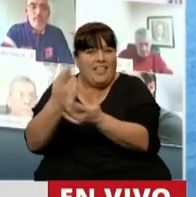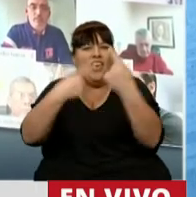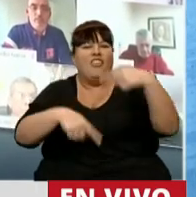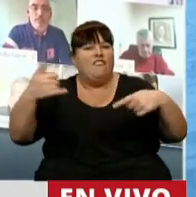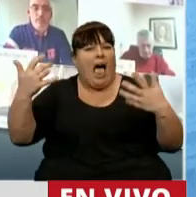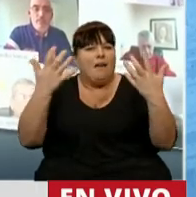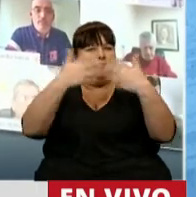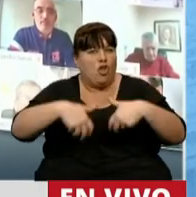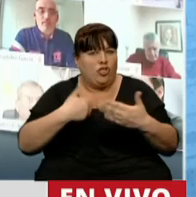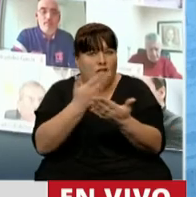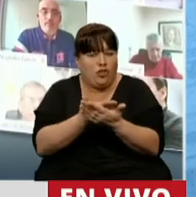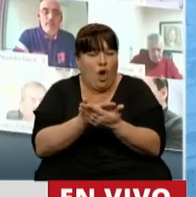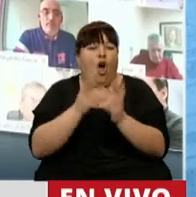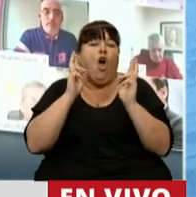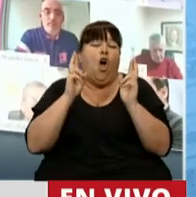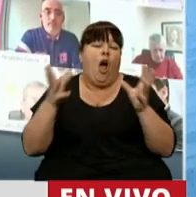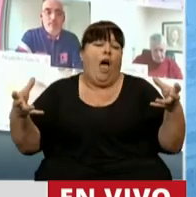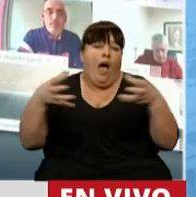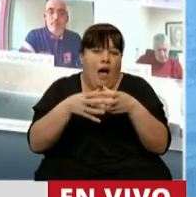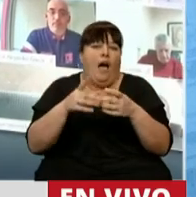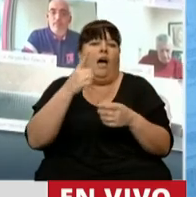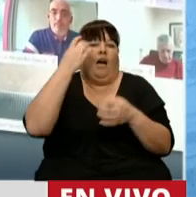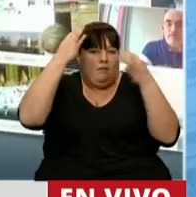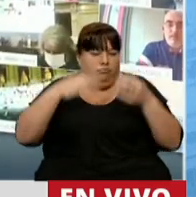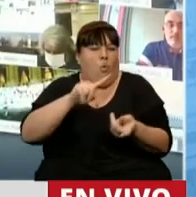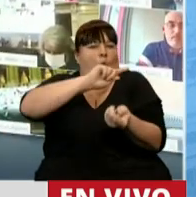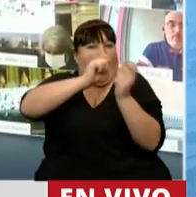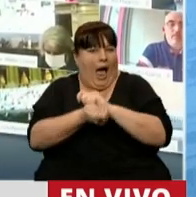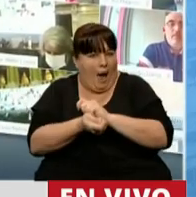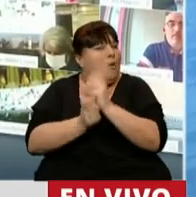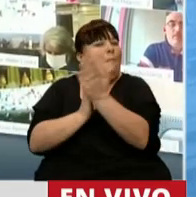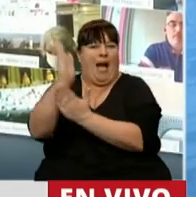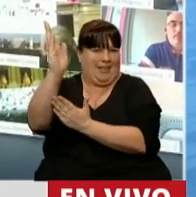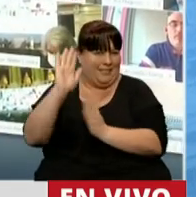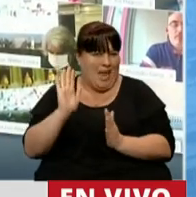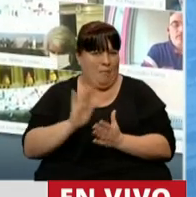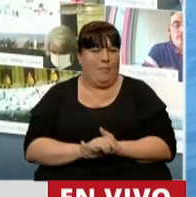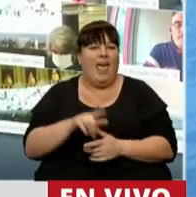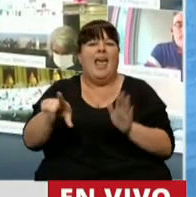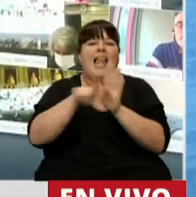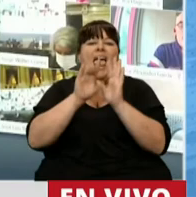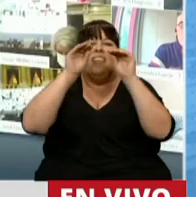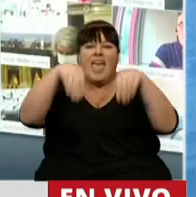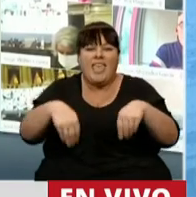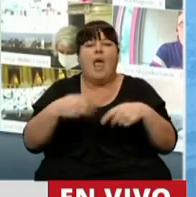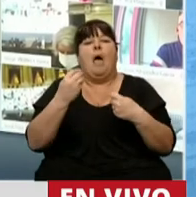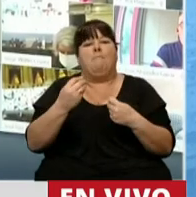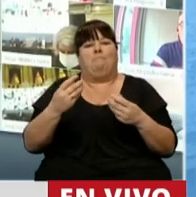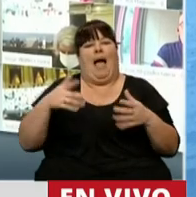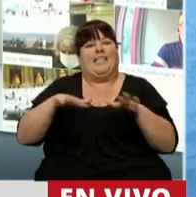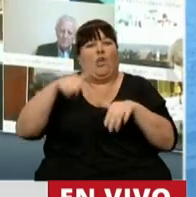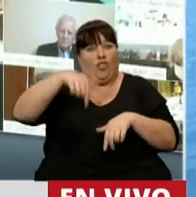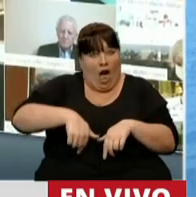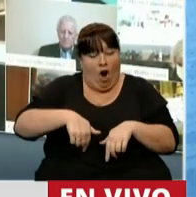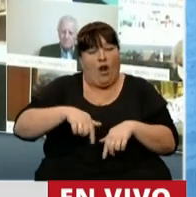distintos proyectos, podamos llegar a una verdadera modificación permanente del régimen de quiebras para que comprenda la actual